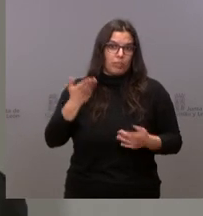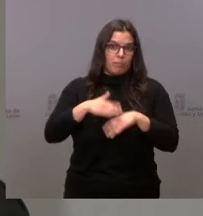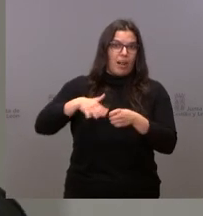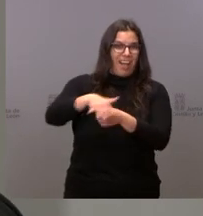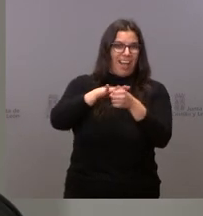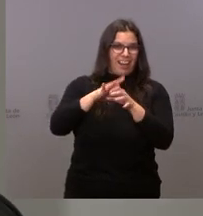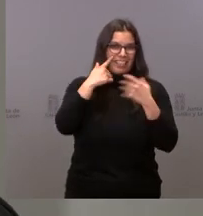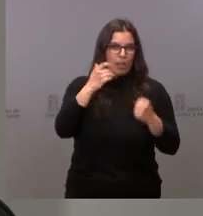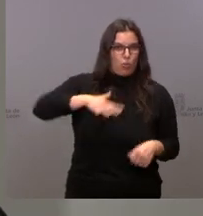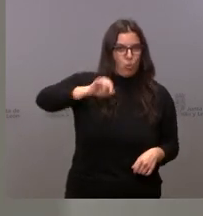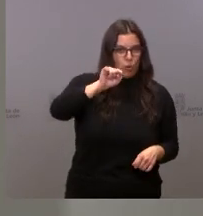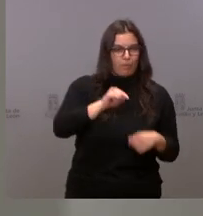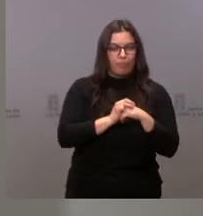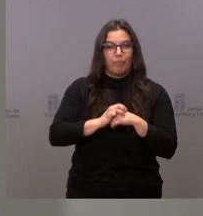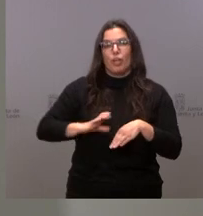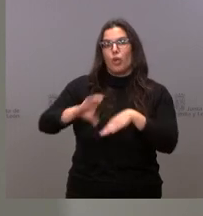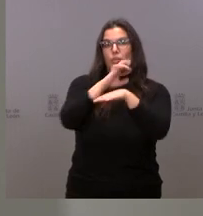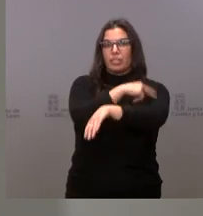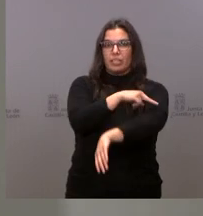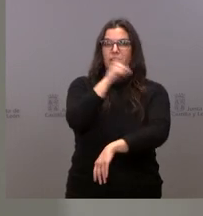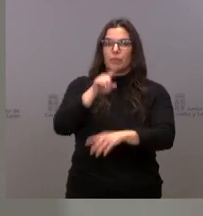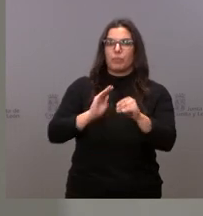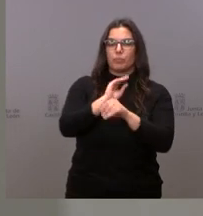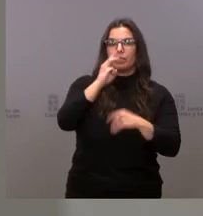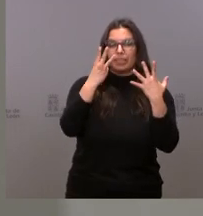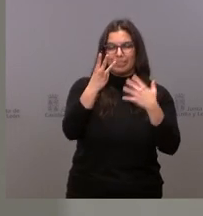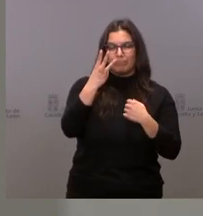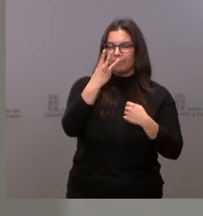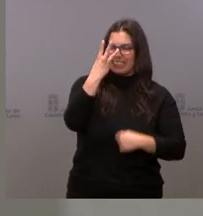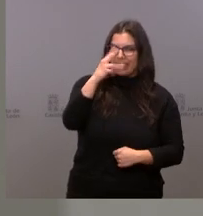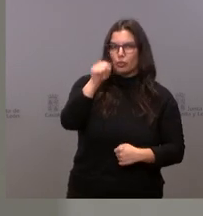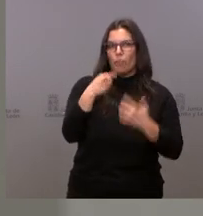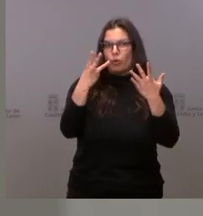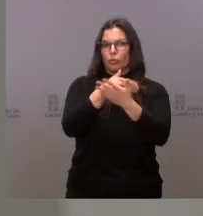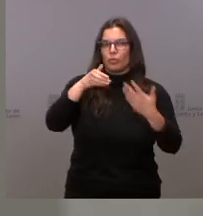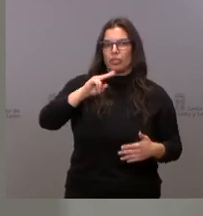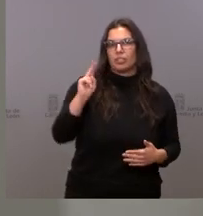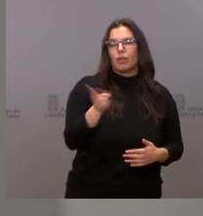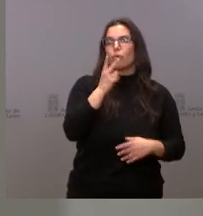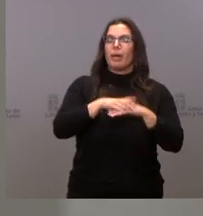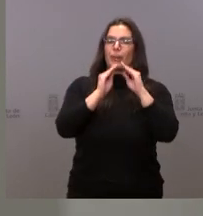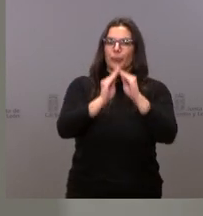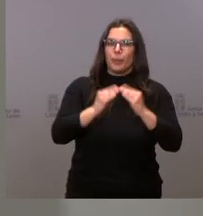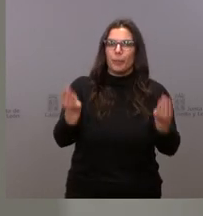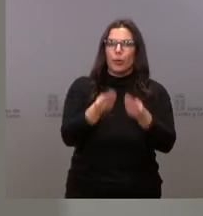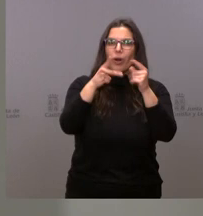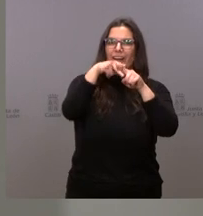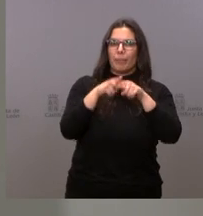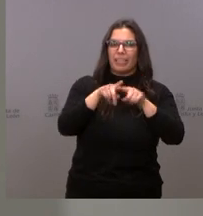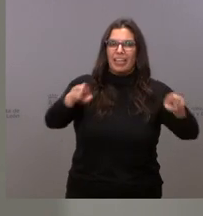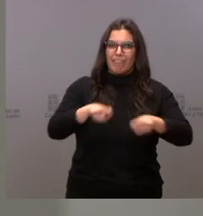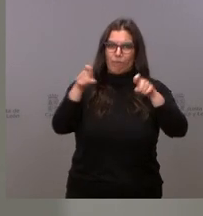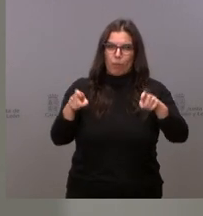zona de salud. La Consejería de Sanidad invierte también 3,8 millones de euros en la instalación y mejora de herramientas informáticas